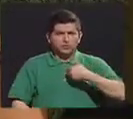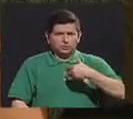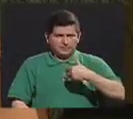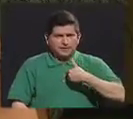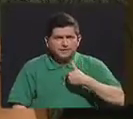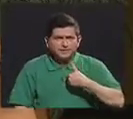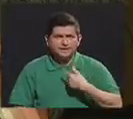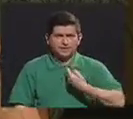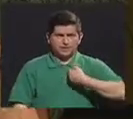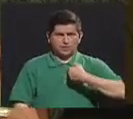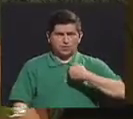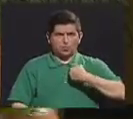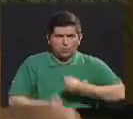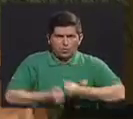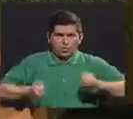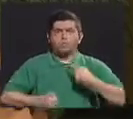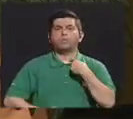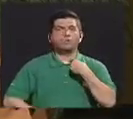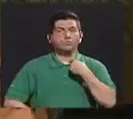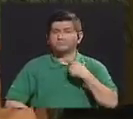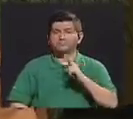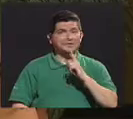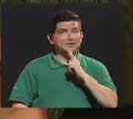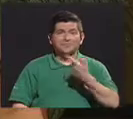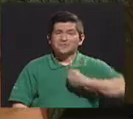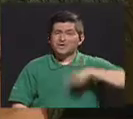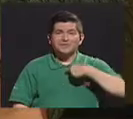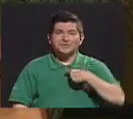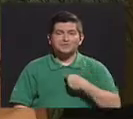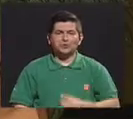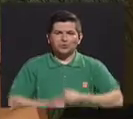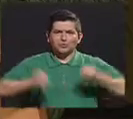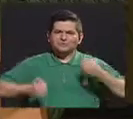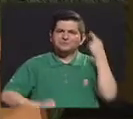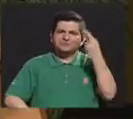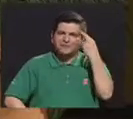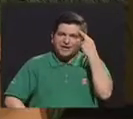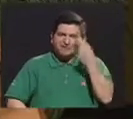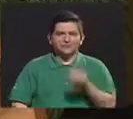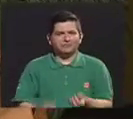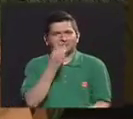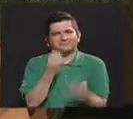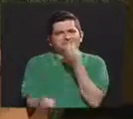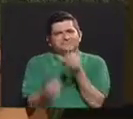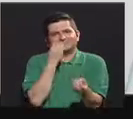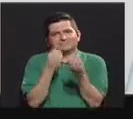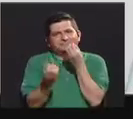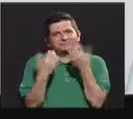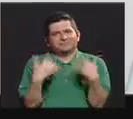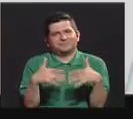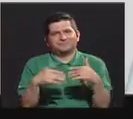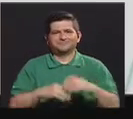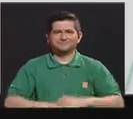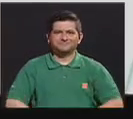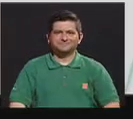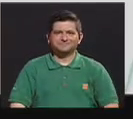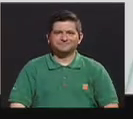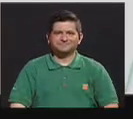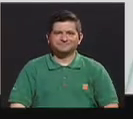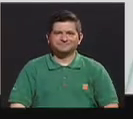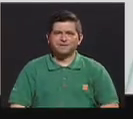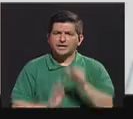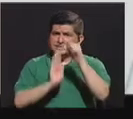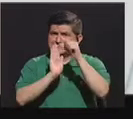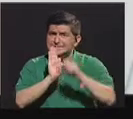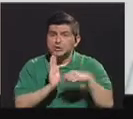estamos engordando por la tiroides, cuando en realidad solo estamos engordando por acción de comer de más. La cirugía